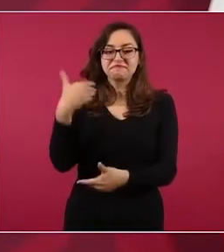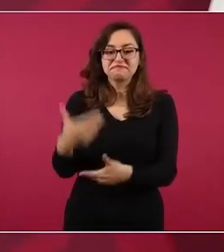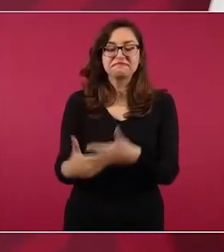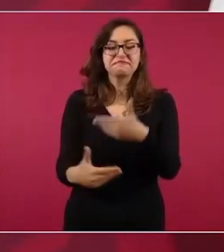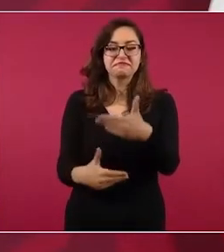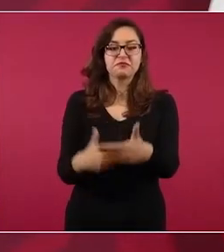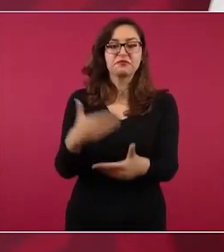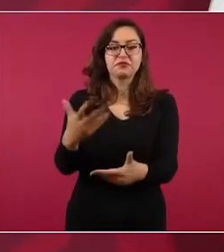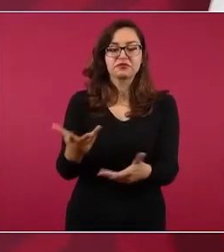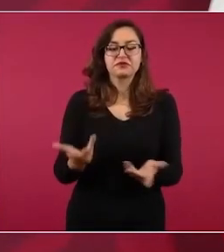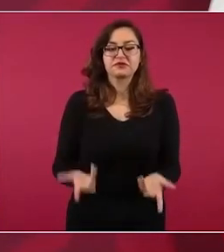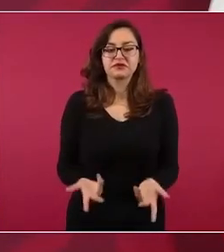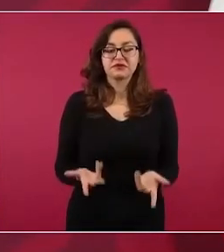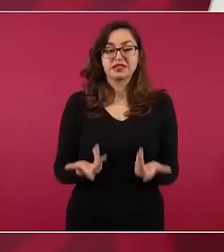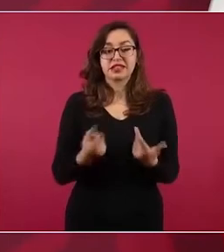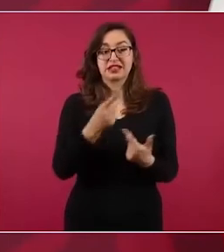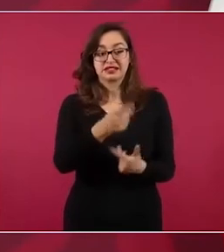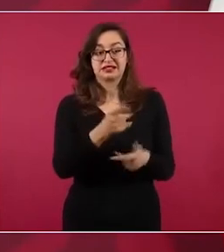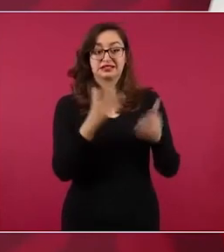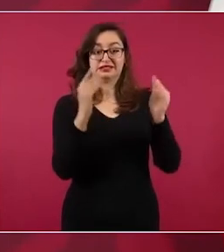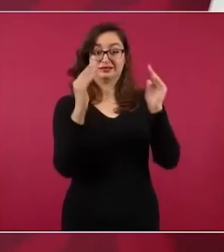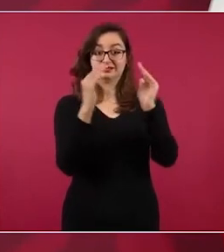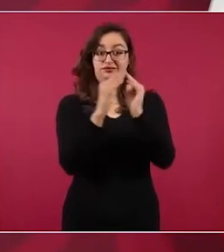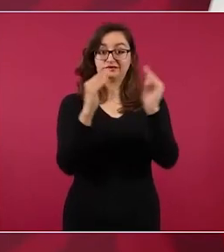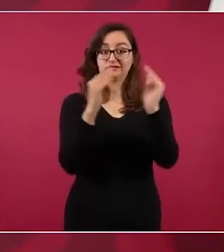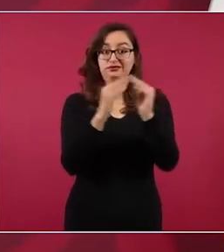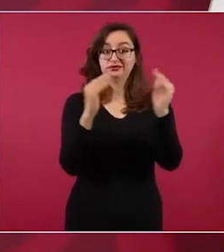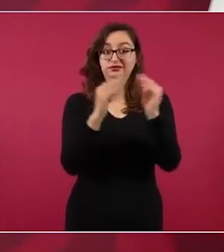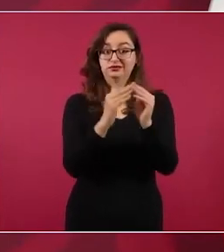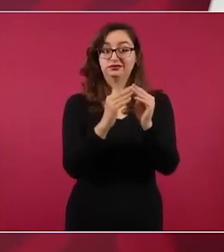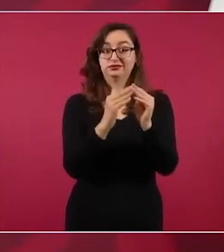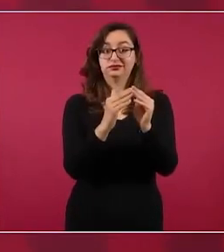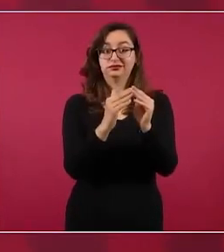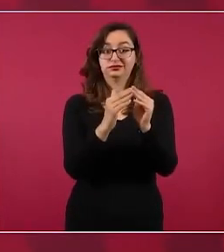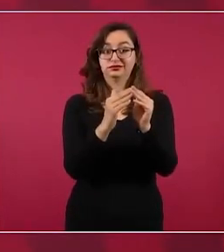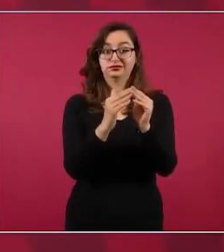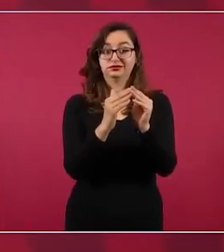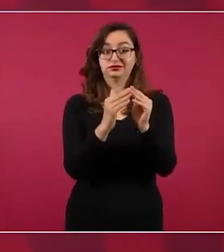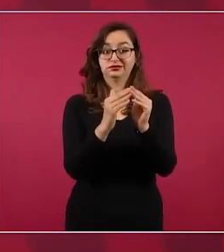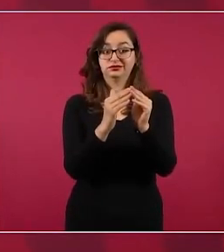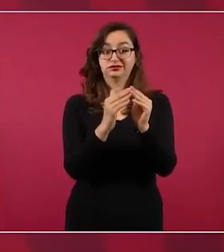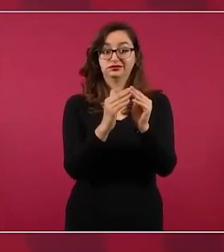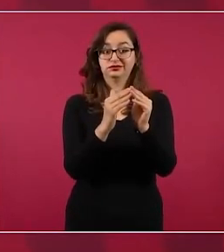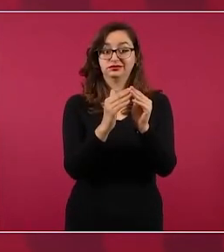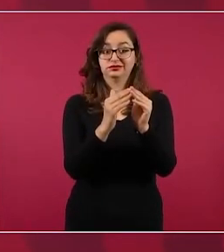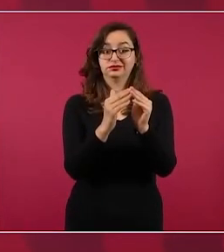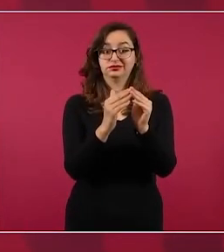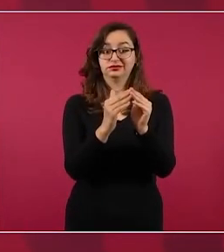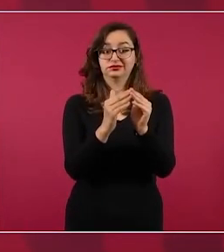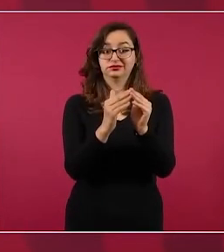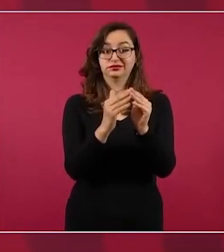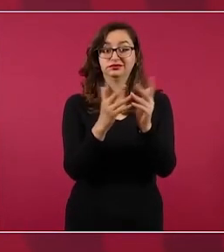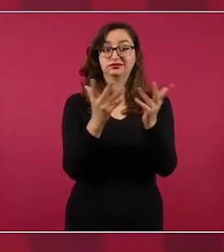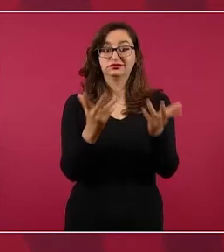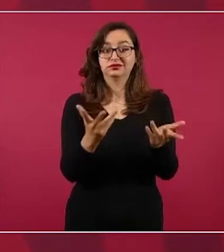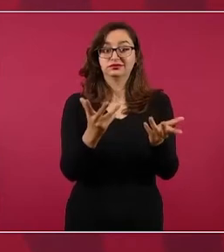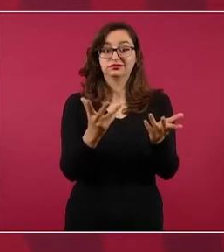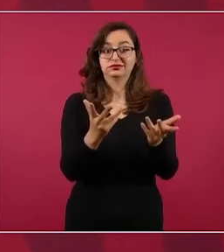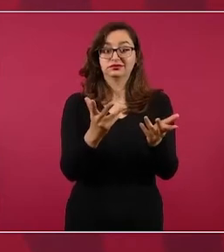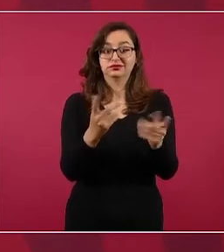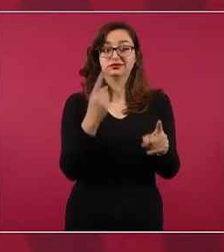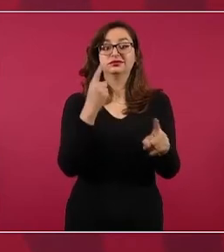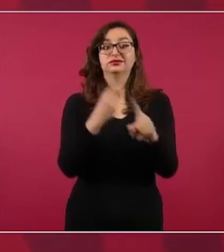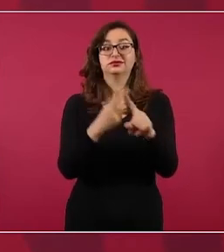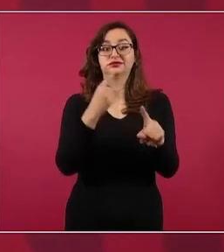Ahora esa casa es de la Presidencia de la